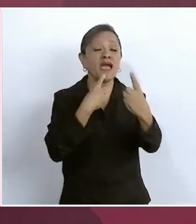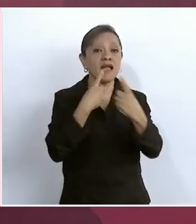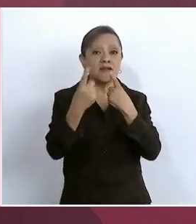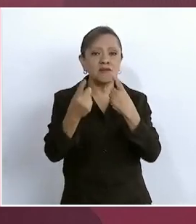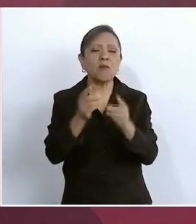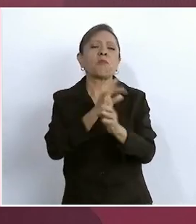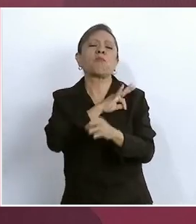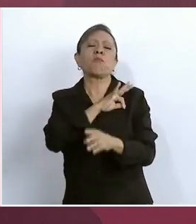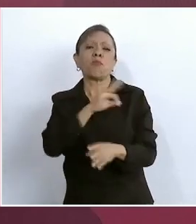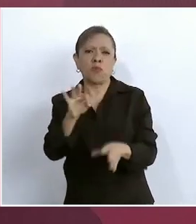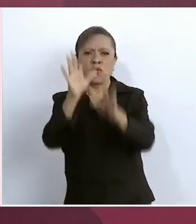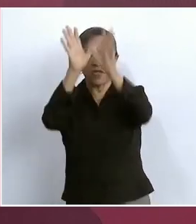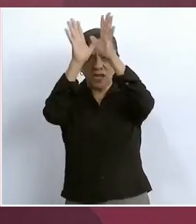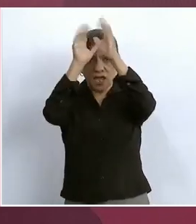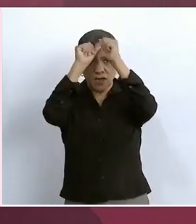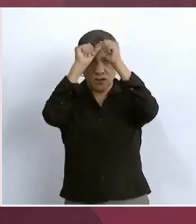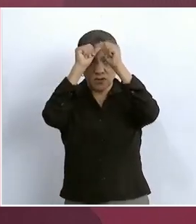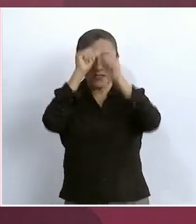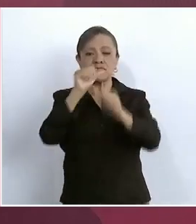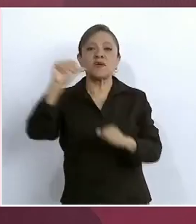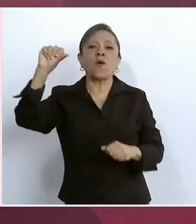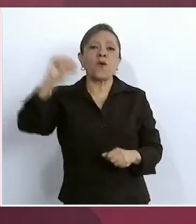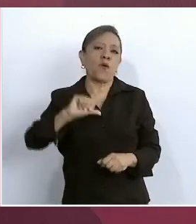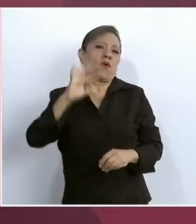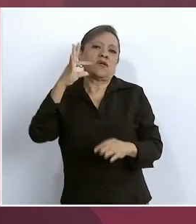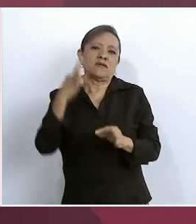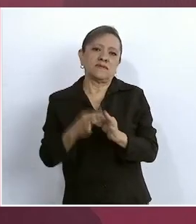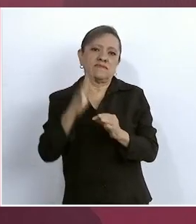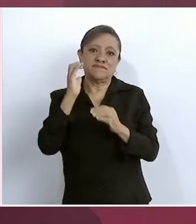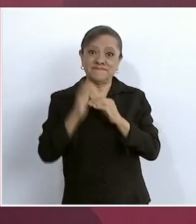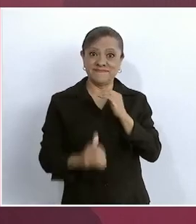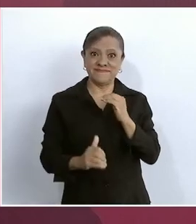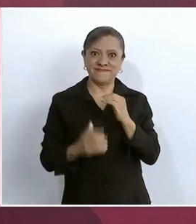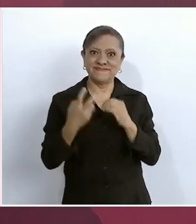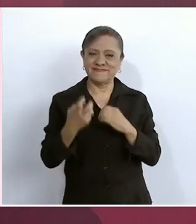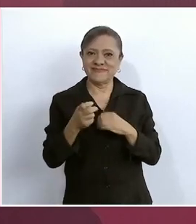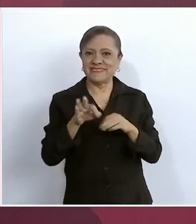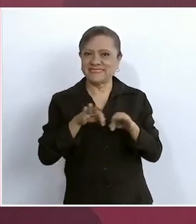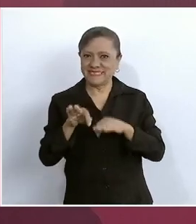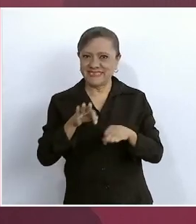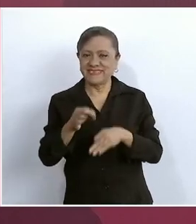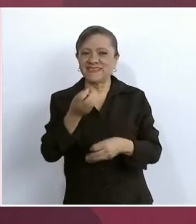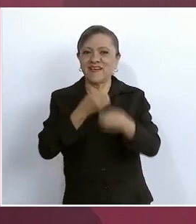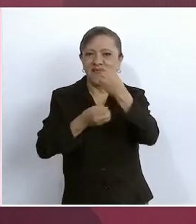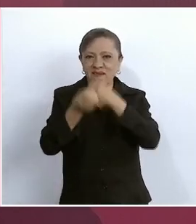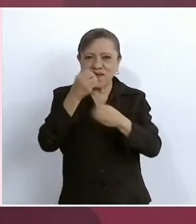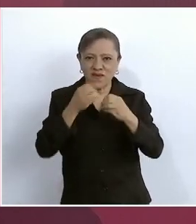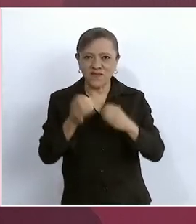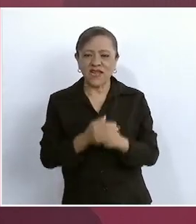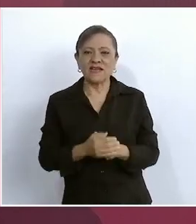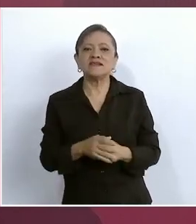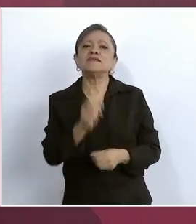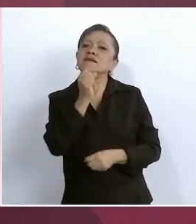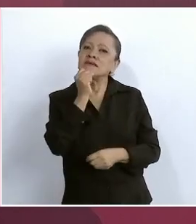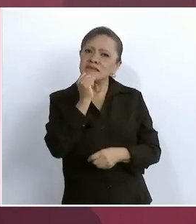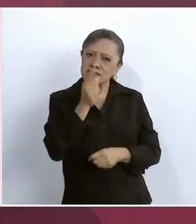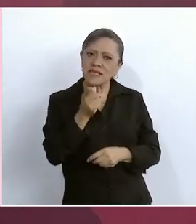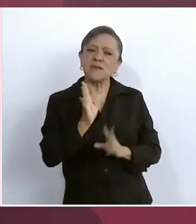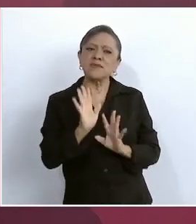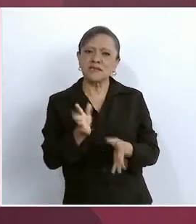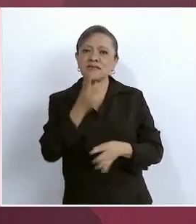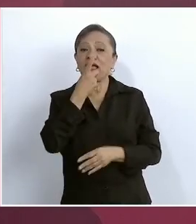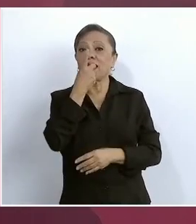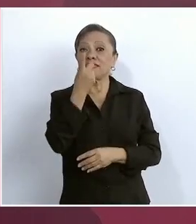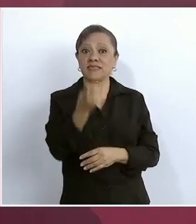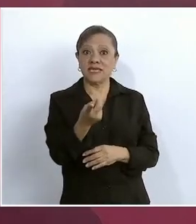llegar a acuerdos y concluir esta obra. Como también lo señaló